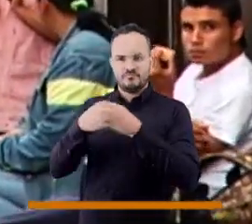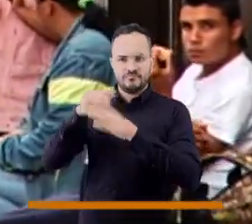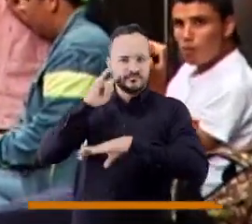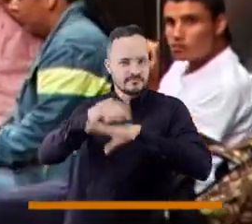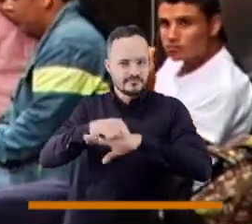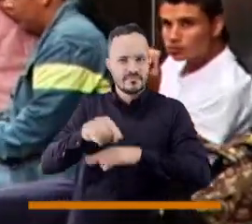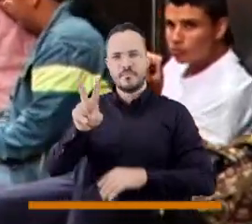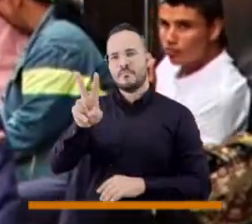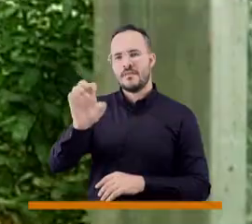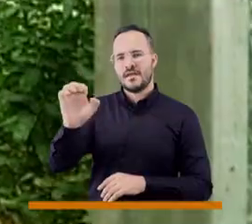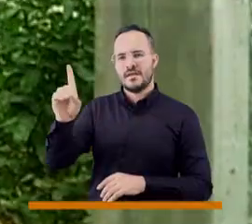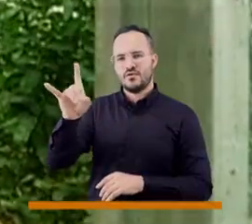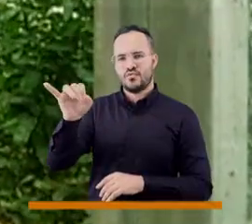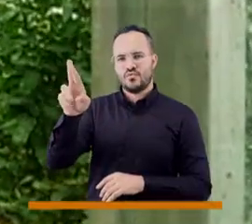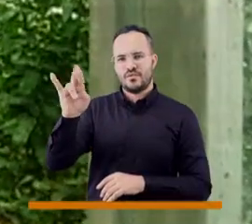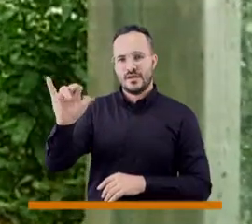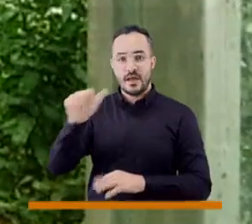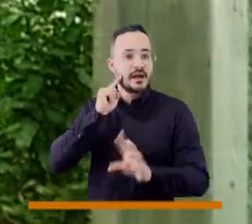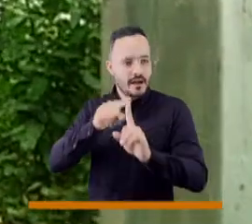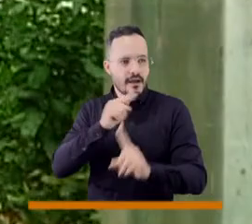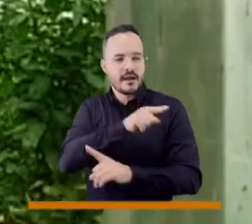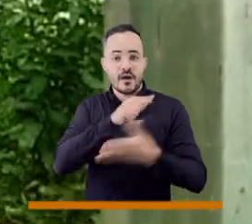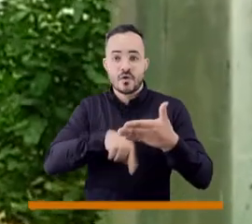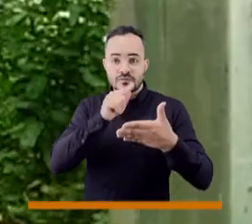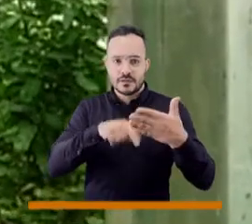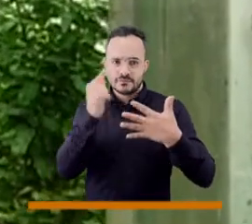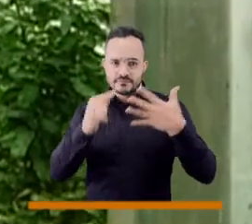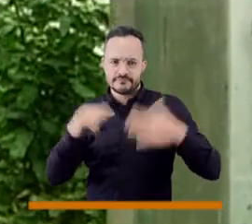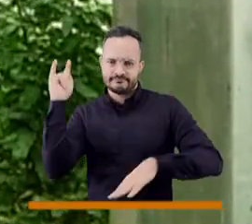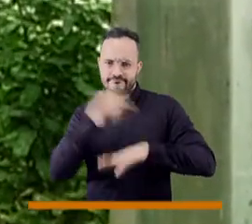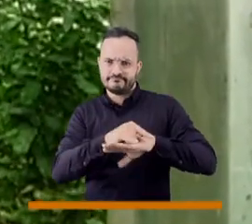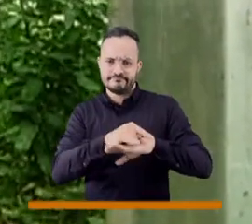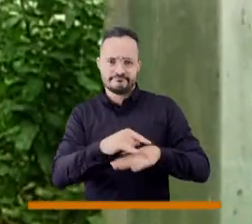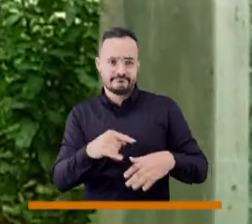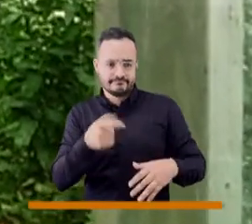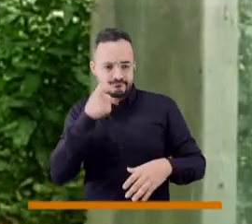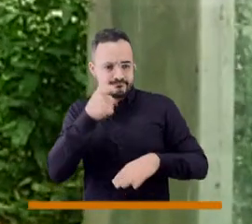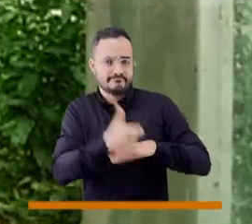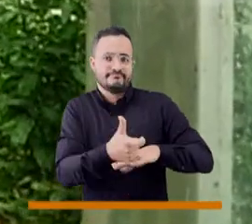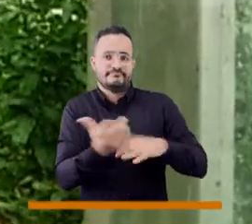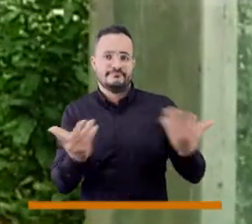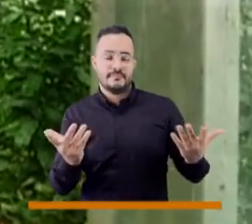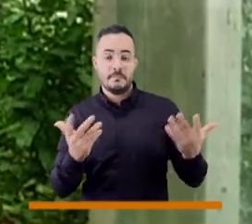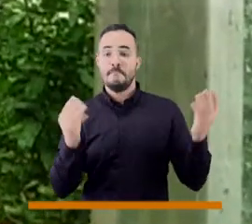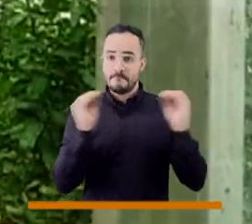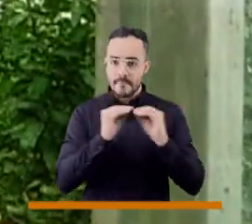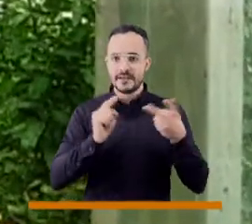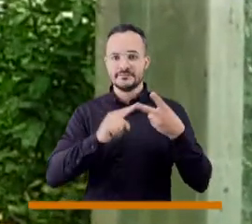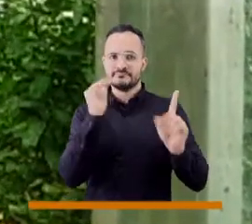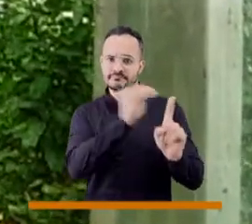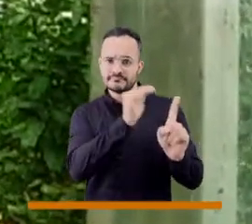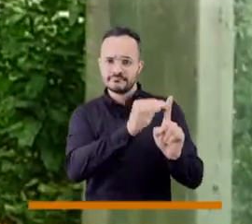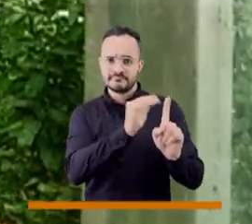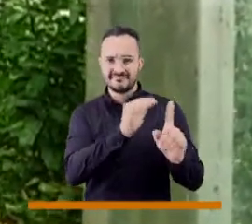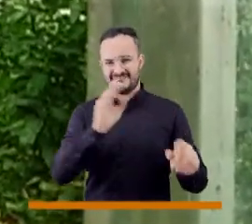para hacerle seguimiento a esos contratos, pero también para decirle INVIAS tenemos que conseguir